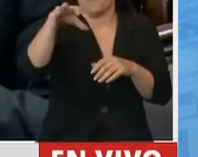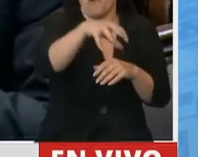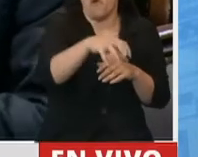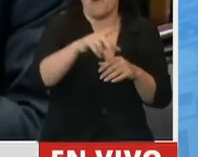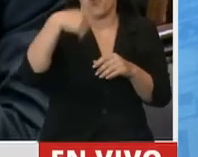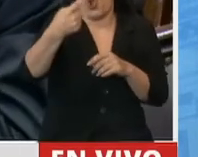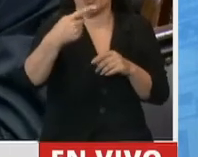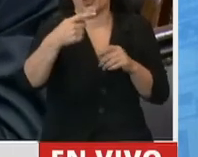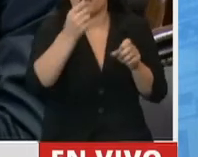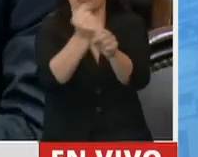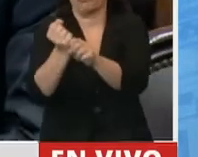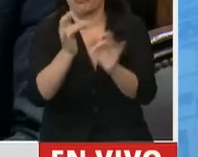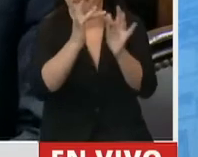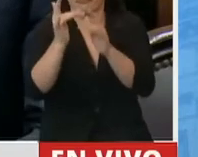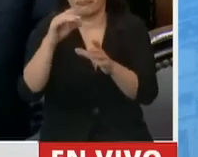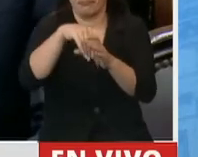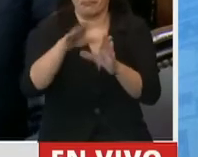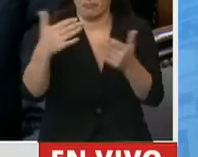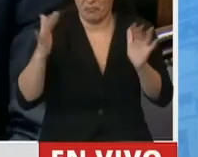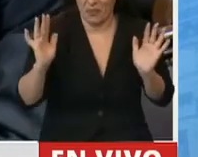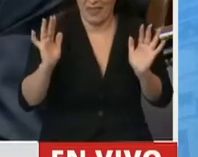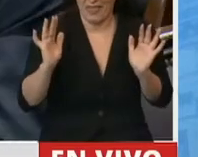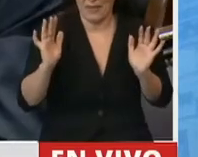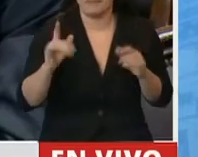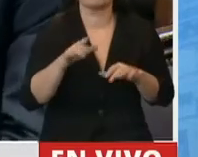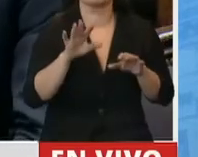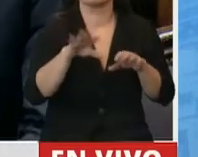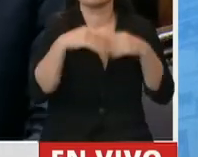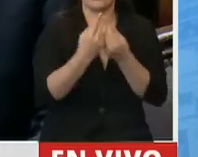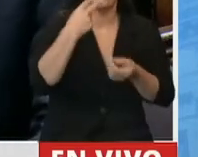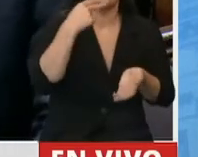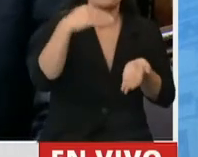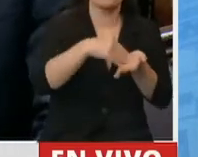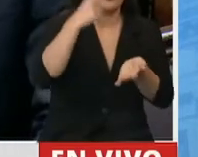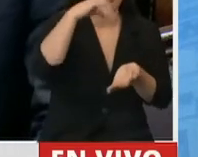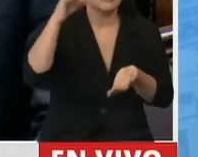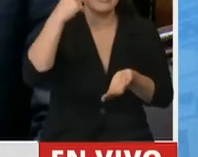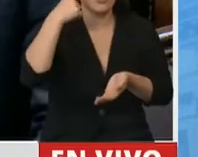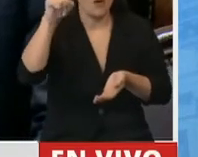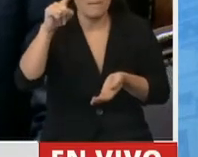Mire, de un total de 11.700.000